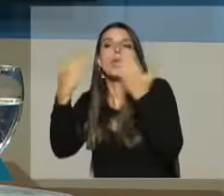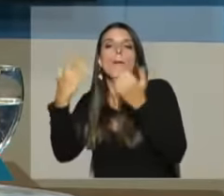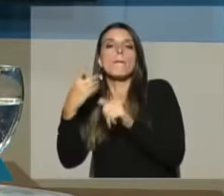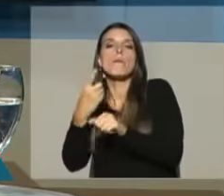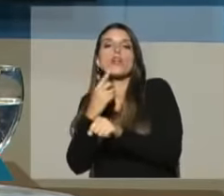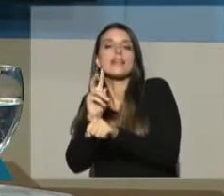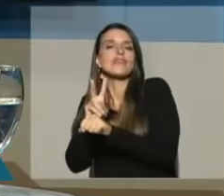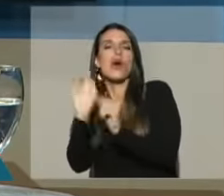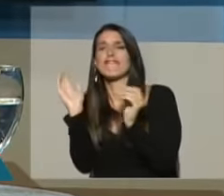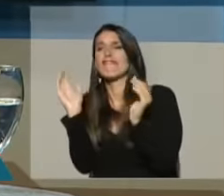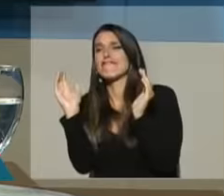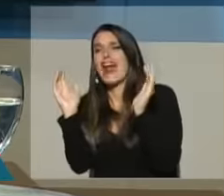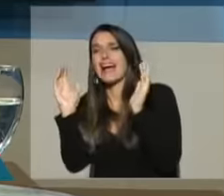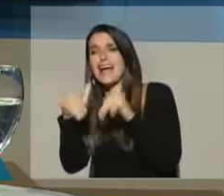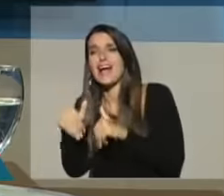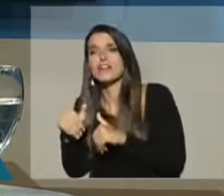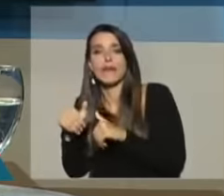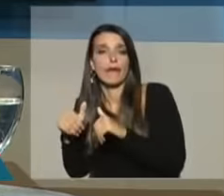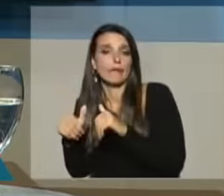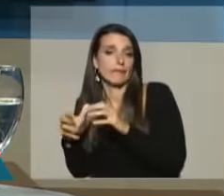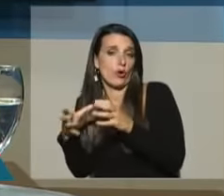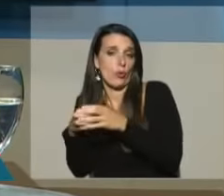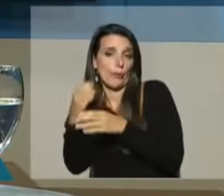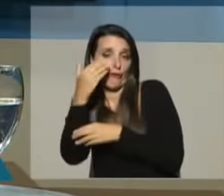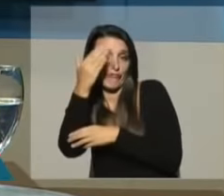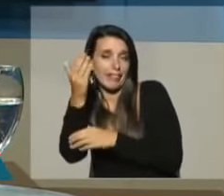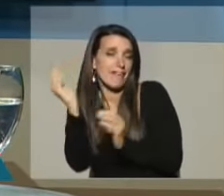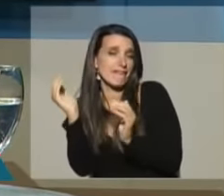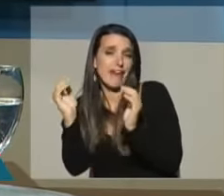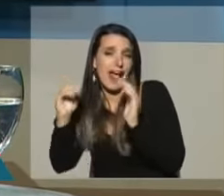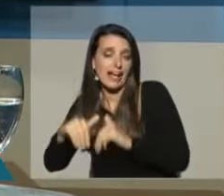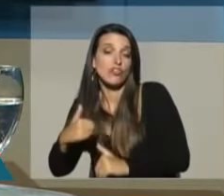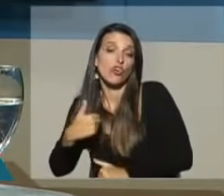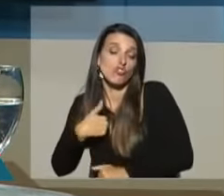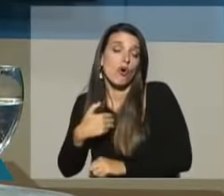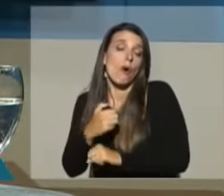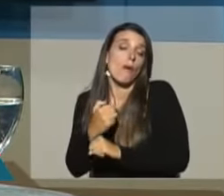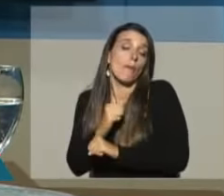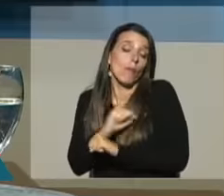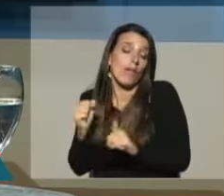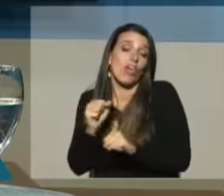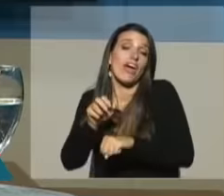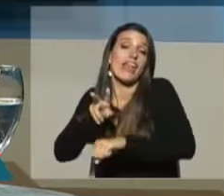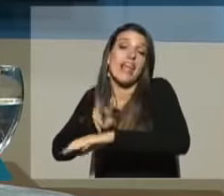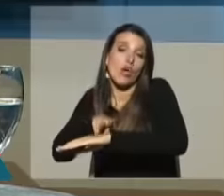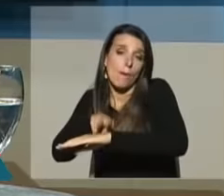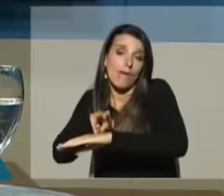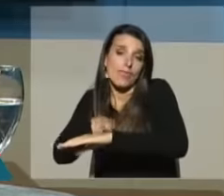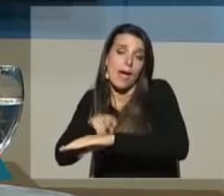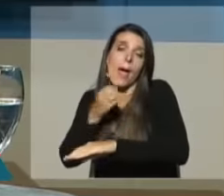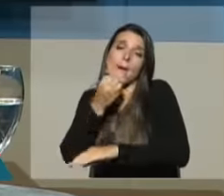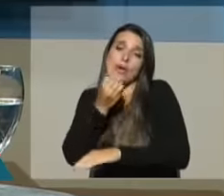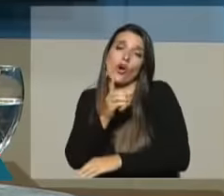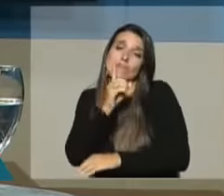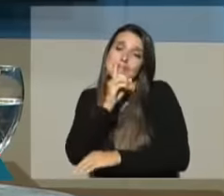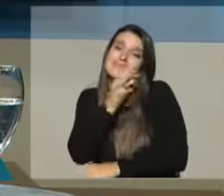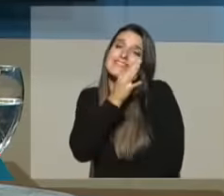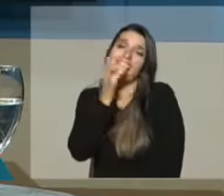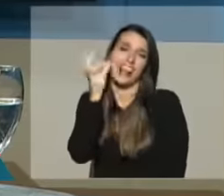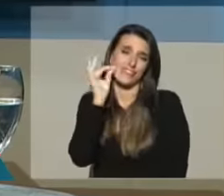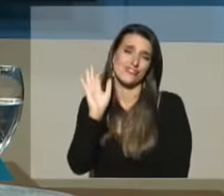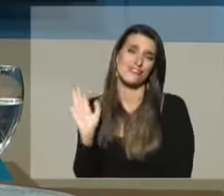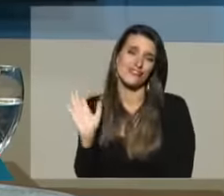de seguridad llevadas adelante por el Frente Amplio, yo me permitiría humildemente recomendarle que guardara un prudente silencio.